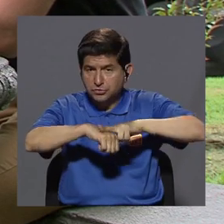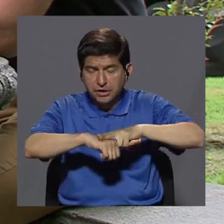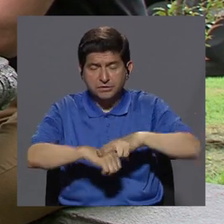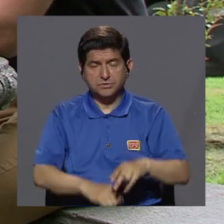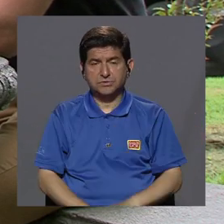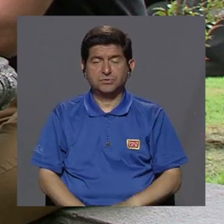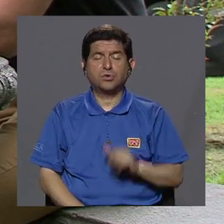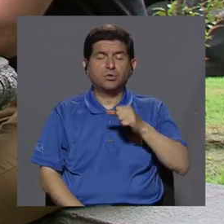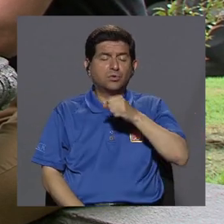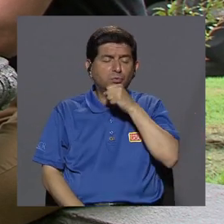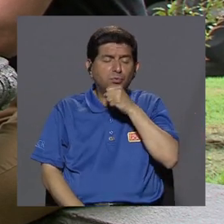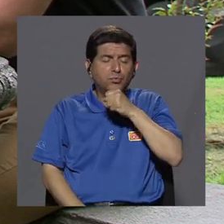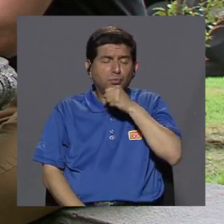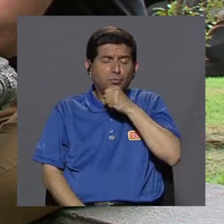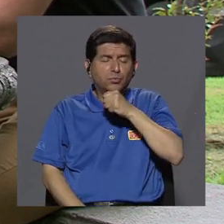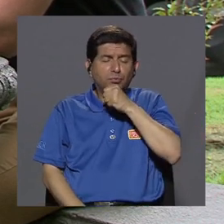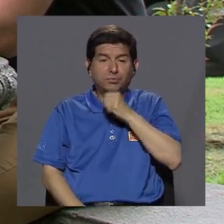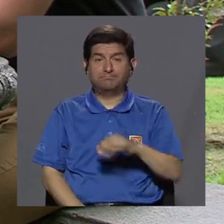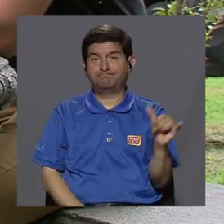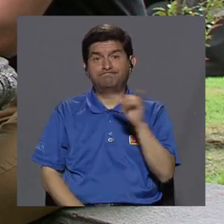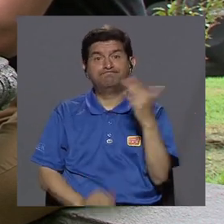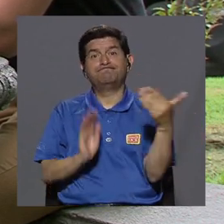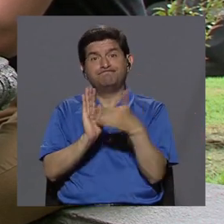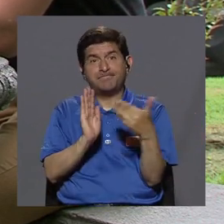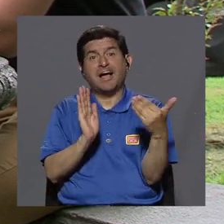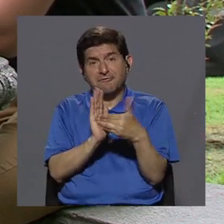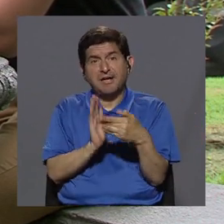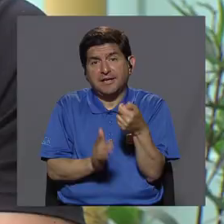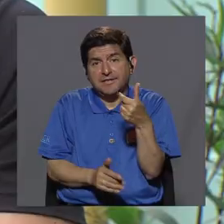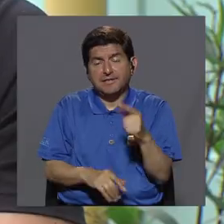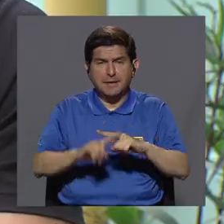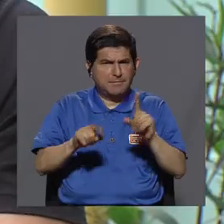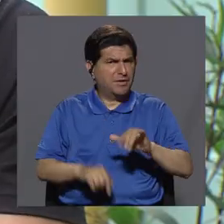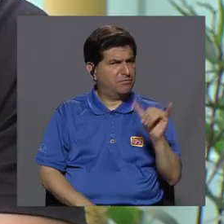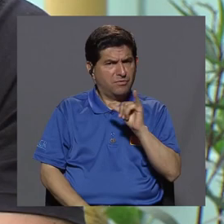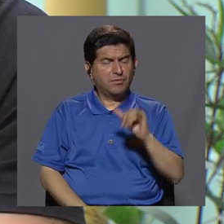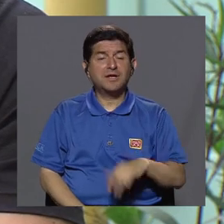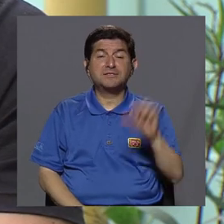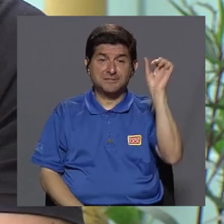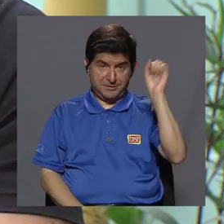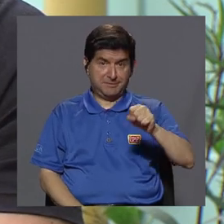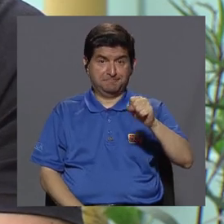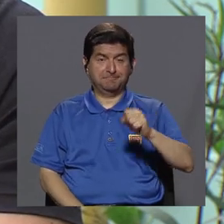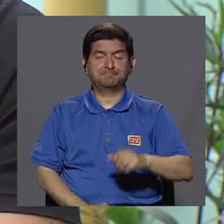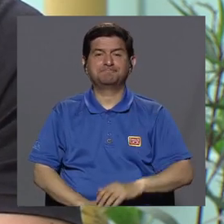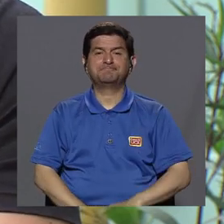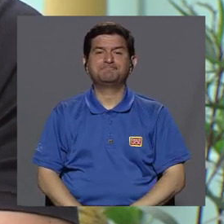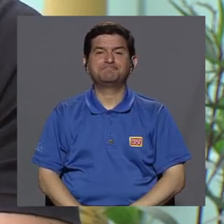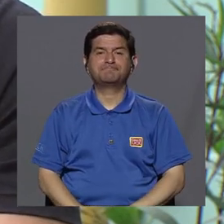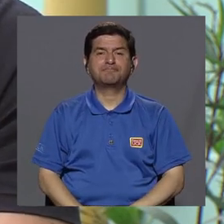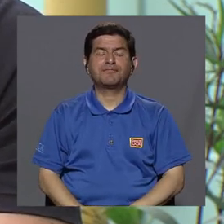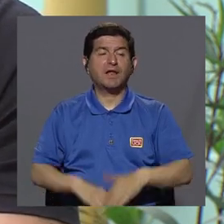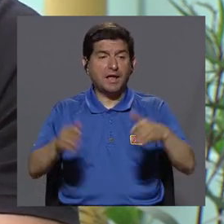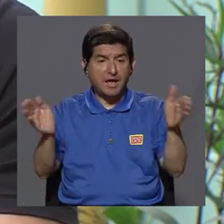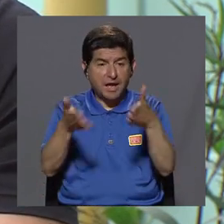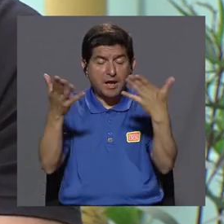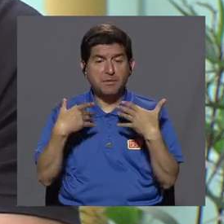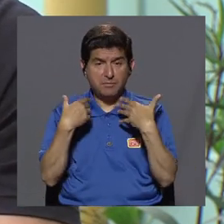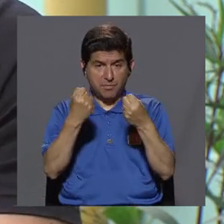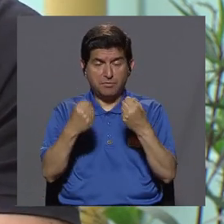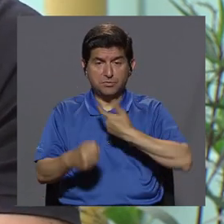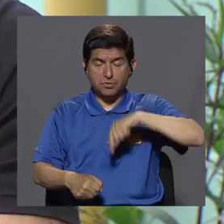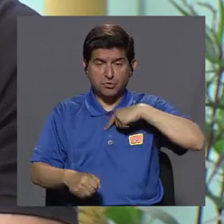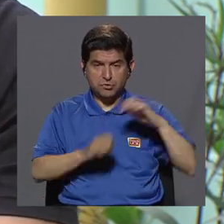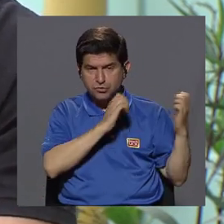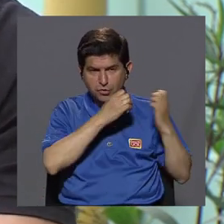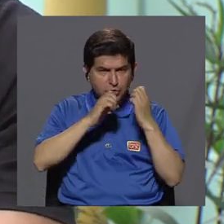envejecimiento, ¿verdad? Que también afecta un poco, pero es distinto. Claro, ahí es donde desde Promoción nosotros abordamos la